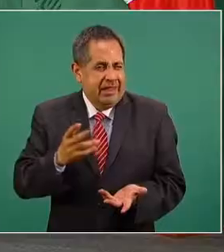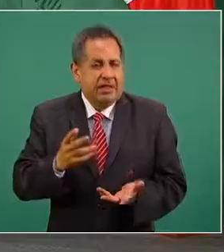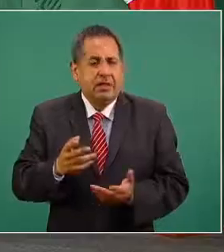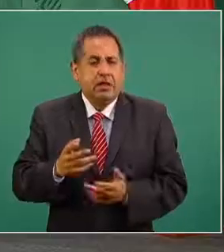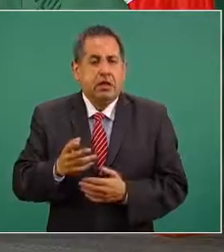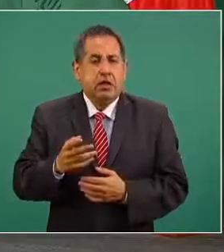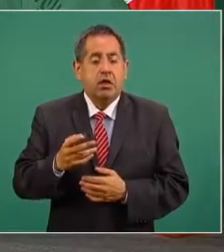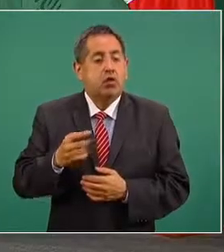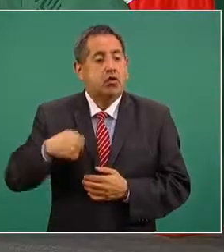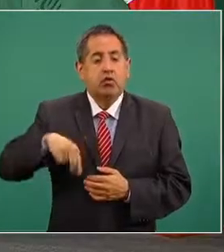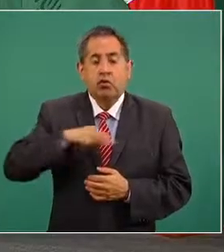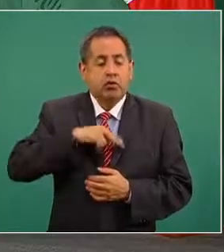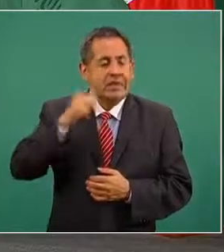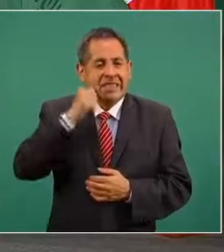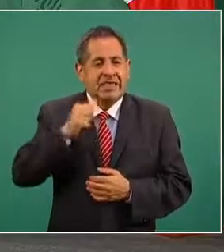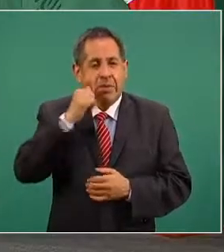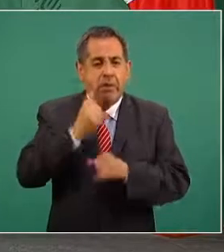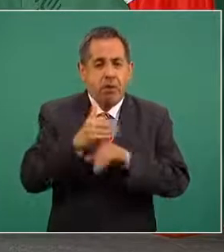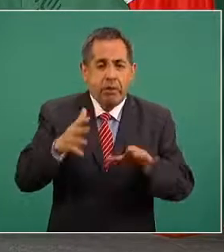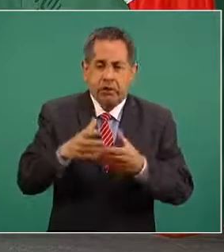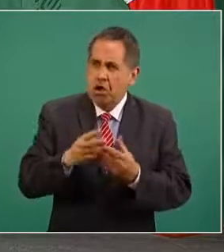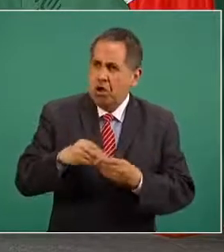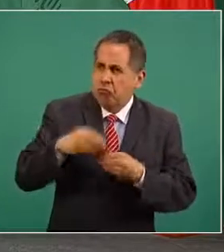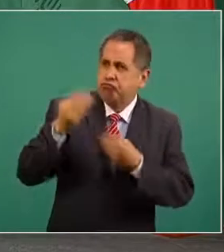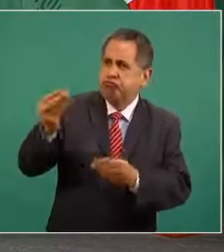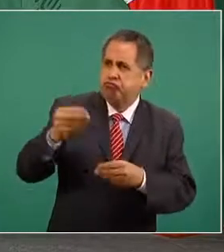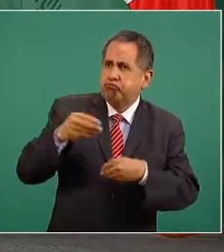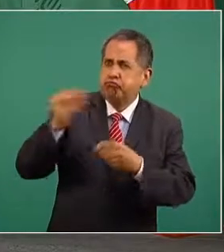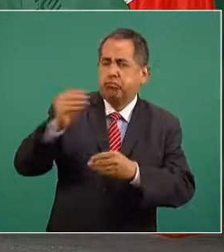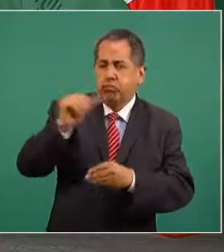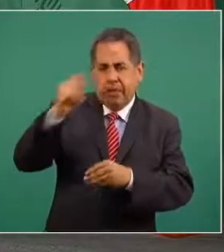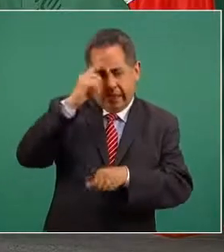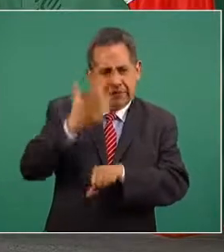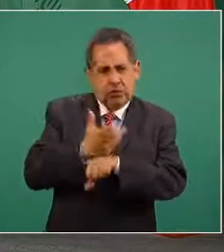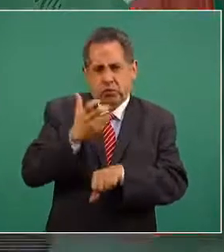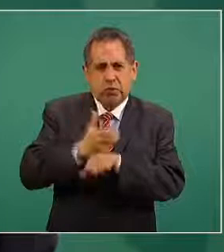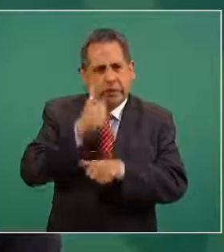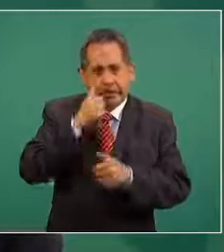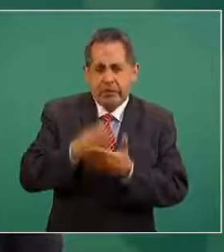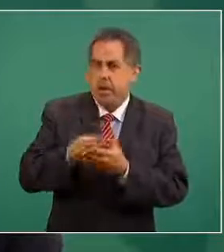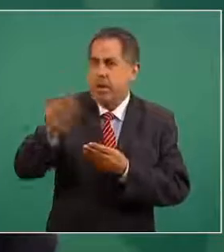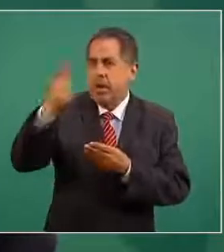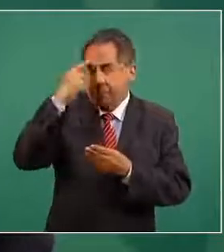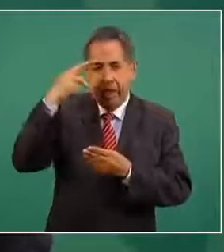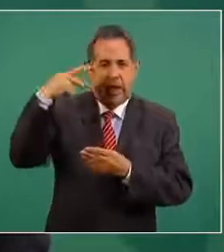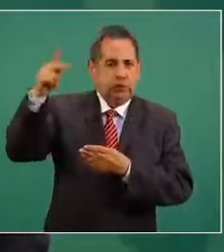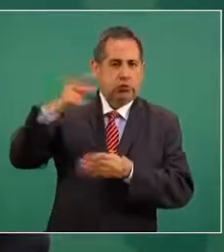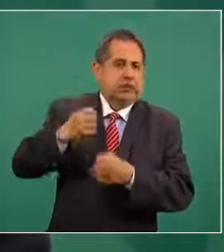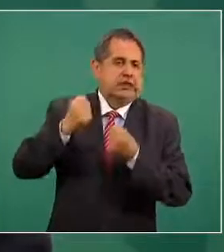Nosotros nunca le hemos negado a Estados Unidos la información que corresponde a su seguridad.